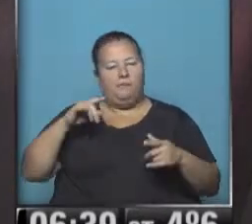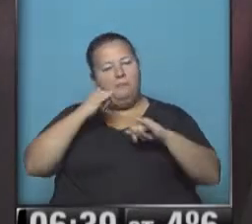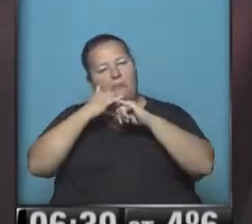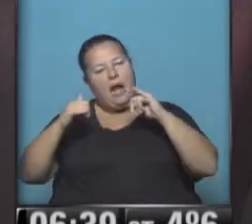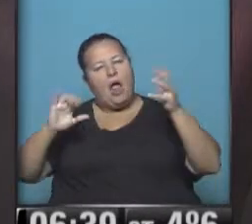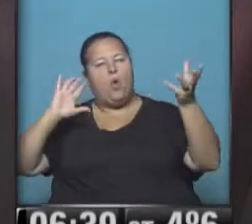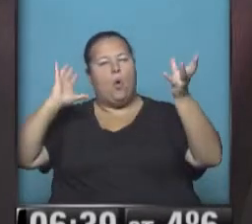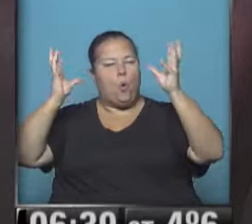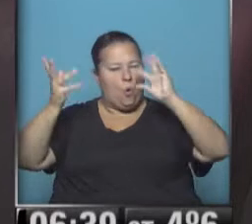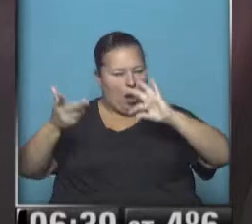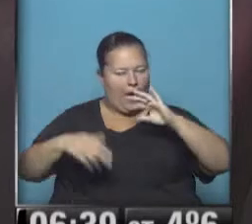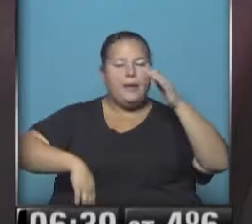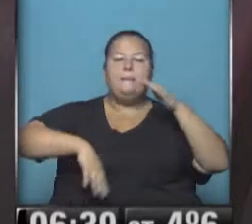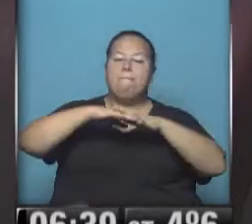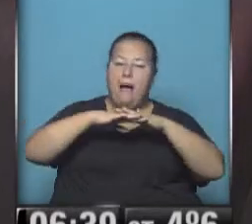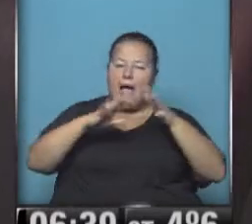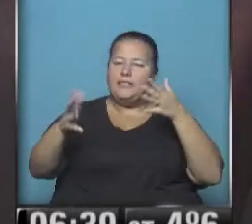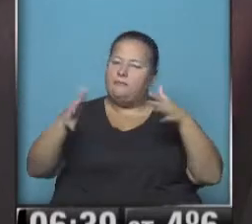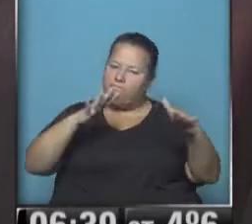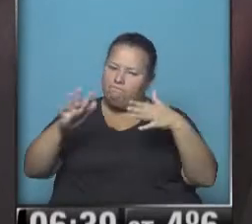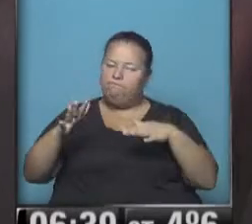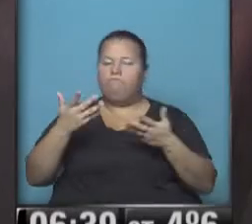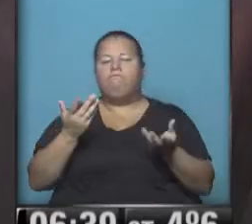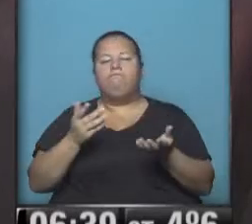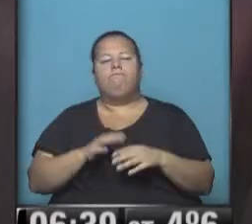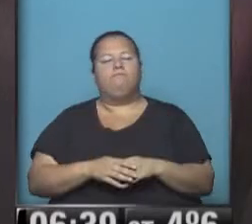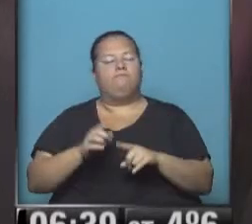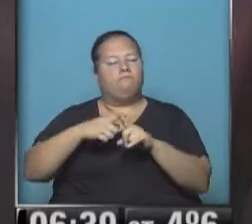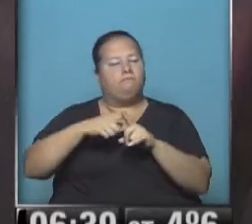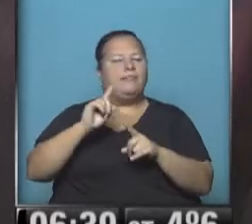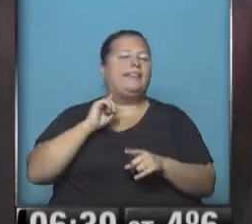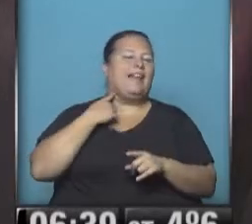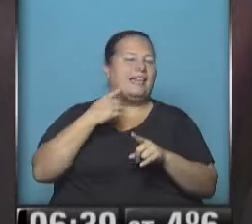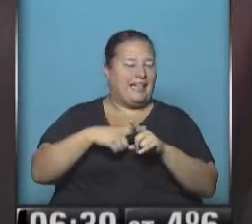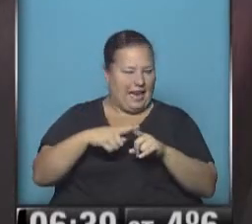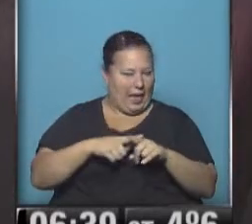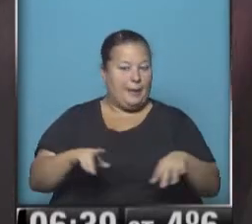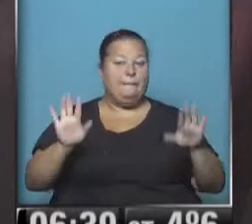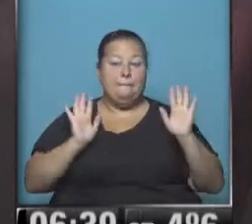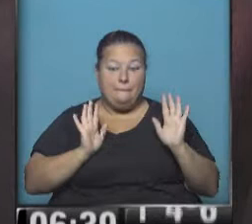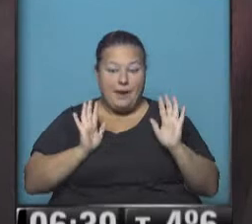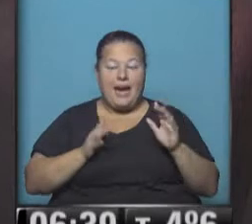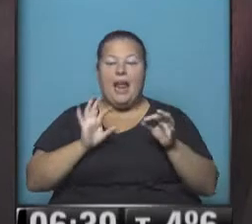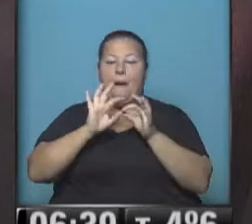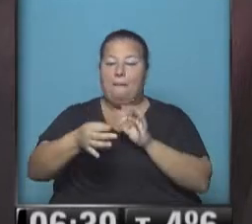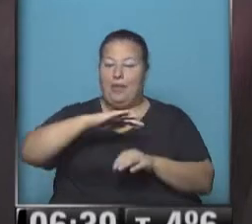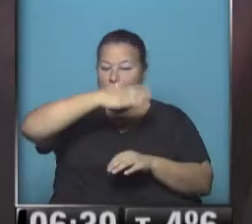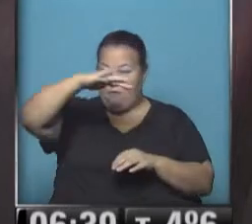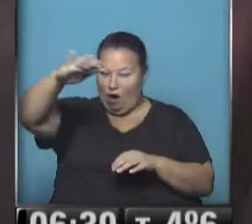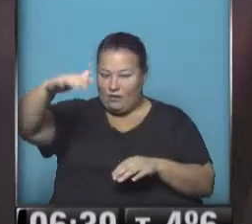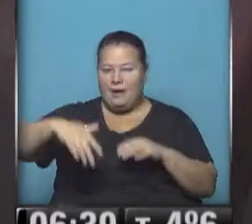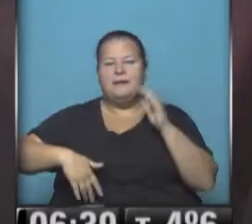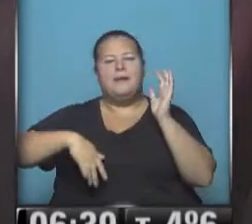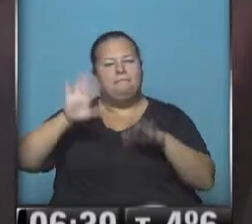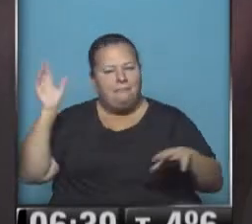parcialmente nublado. Las máximas muy parejitas del orden de los 13 graditos. Pero cerquita de la cordillera, mucho